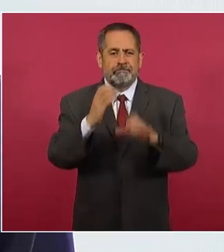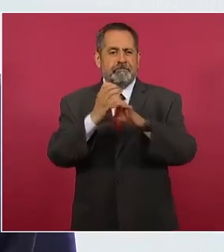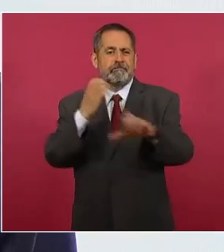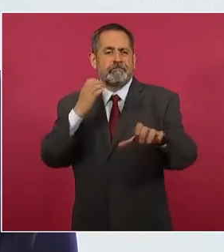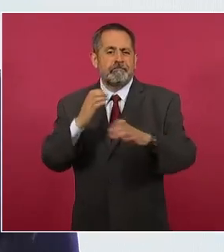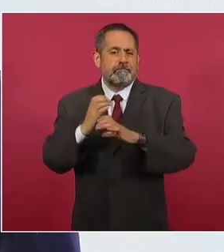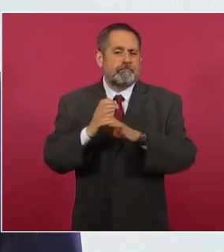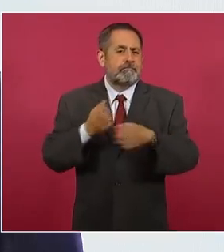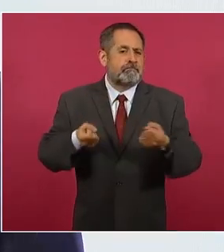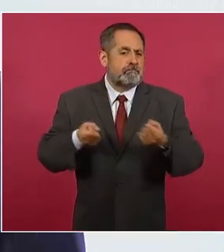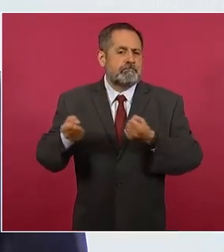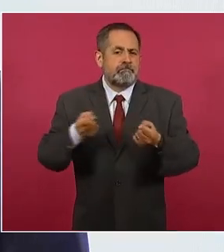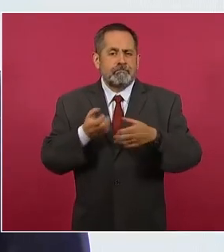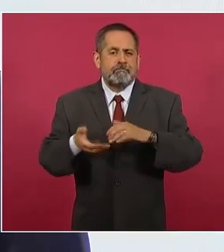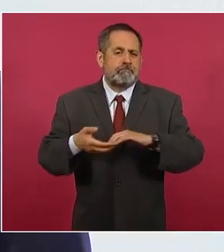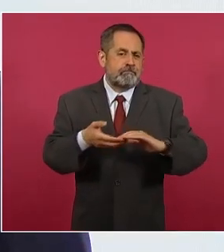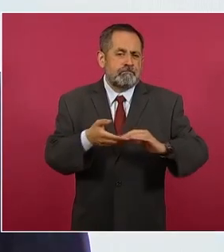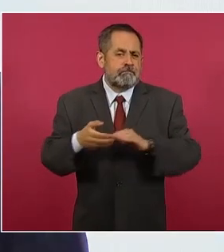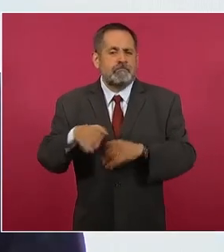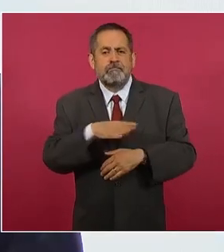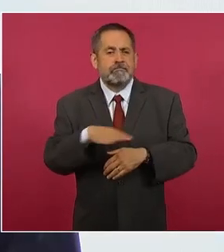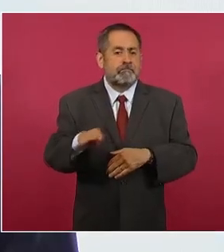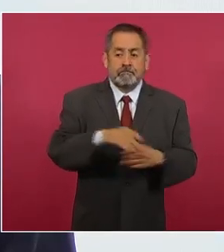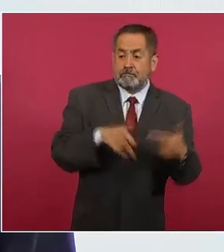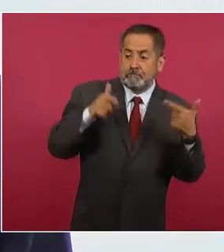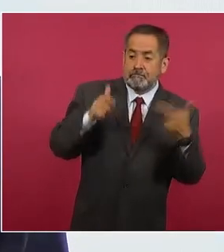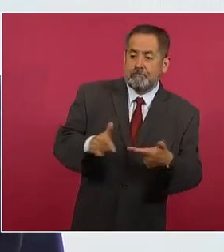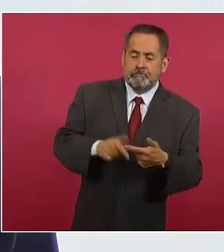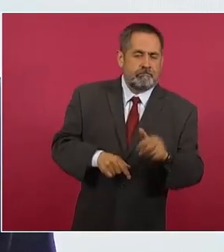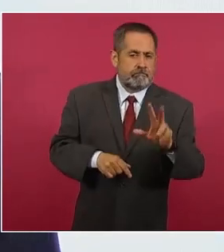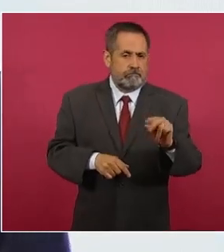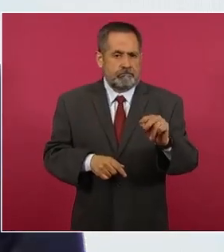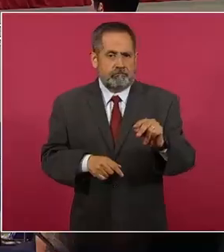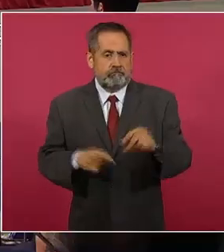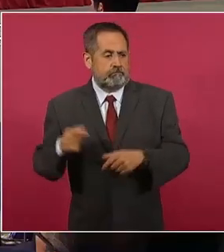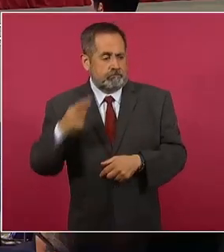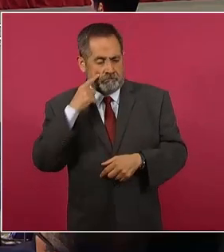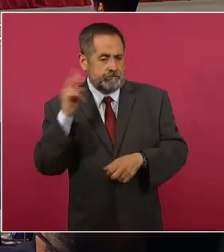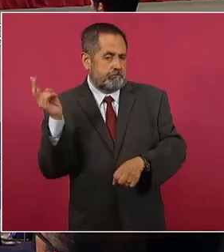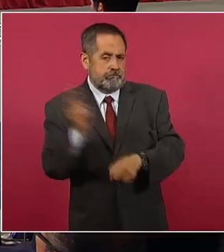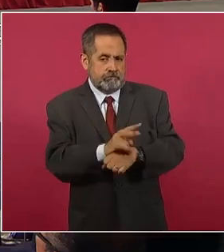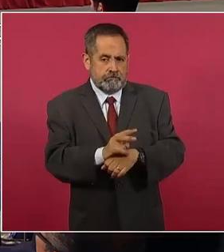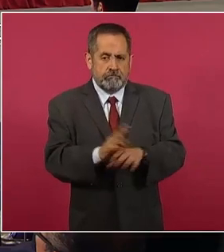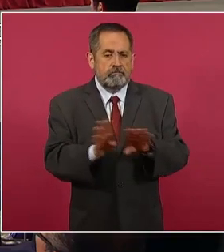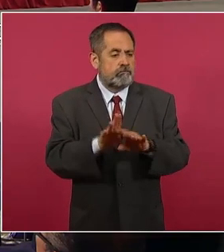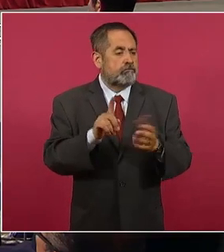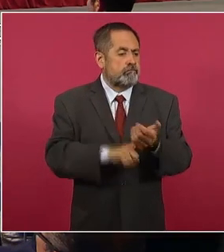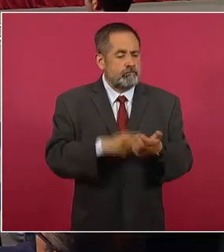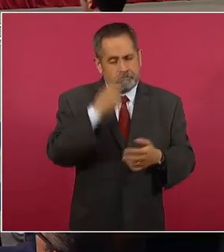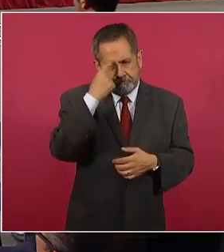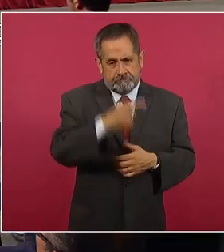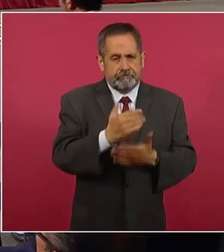carreteras y esperamos que se refleje en las cuotas de seguro, las primas de seguro.